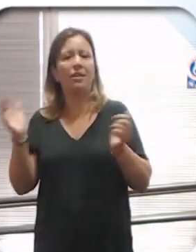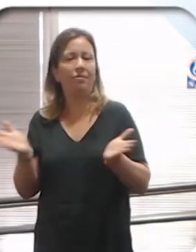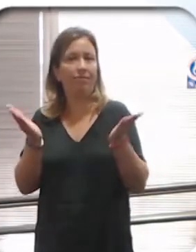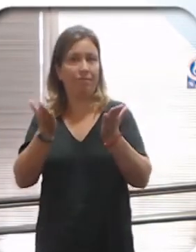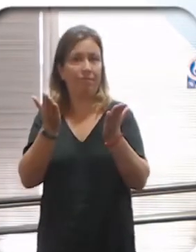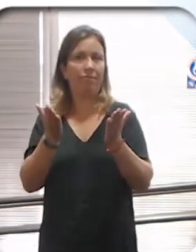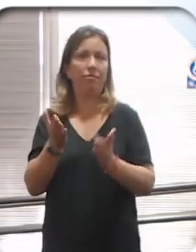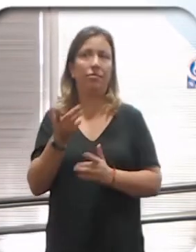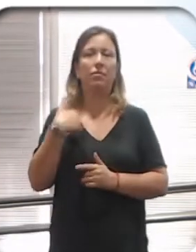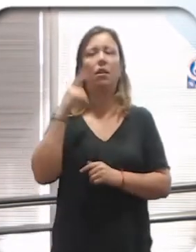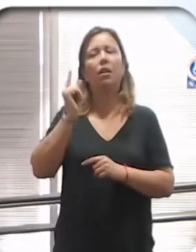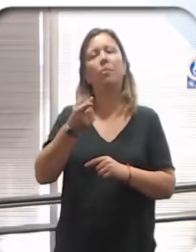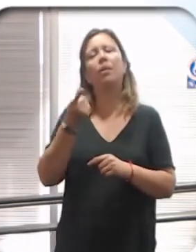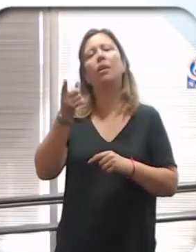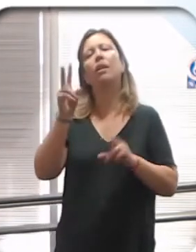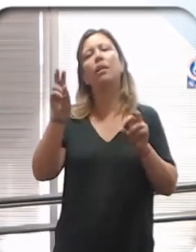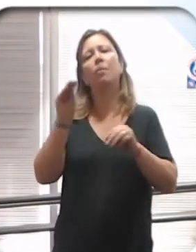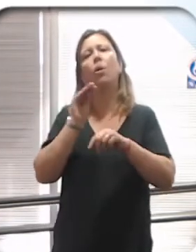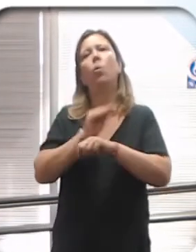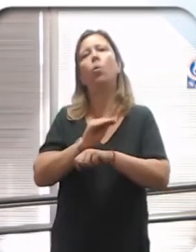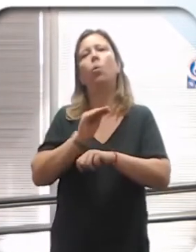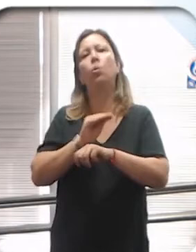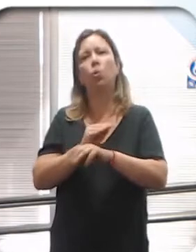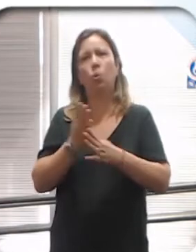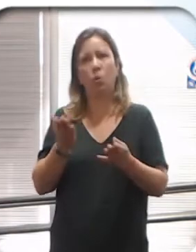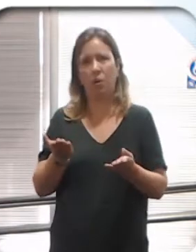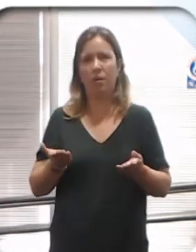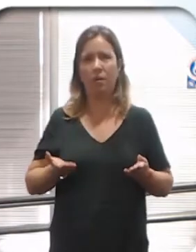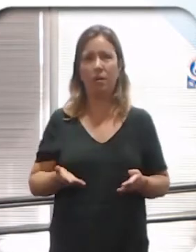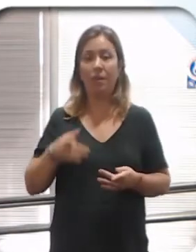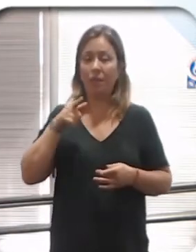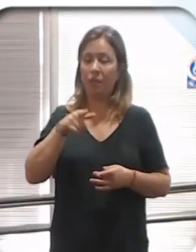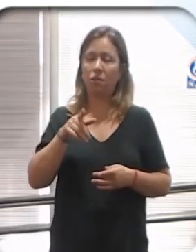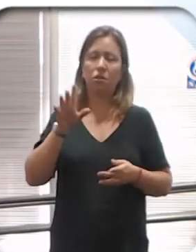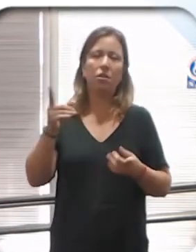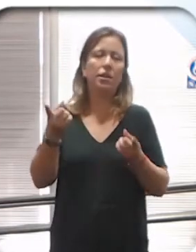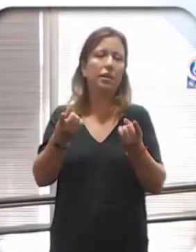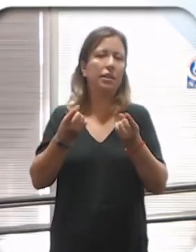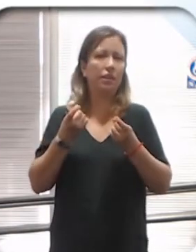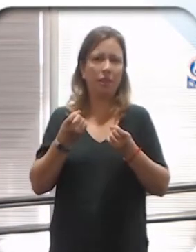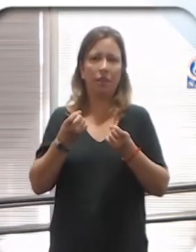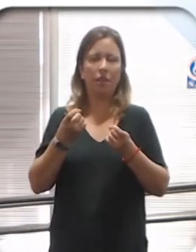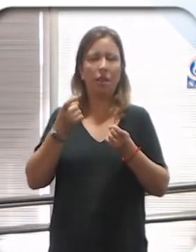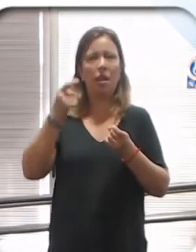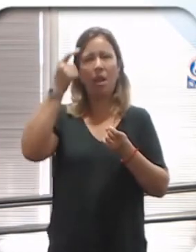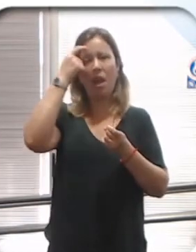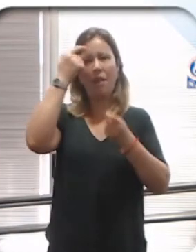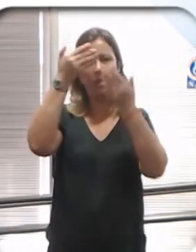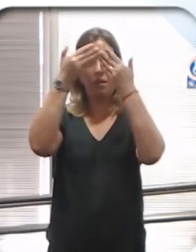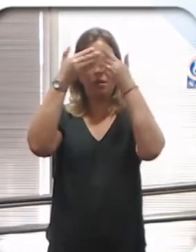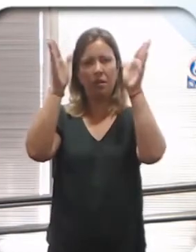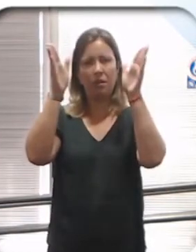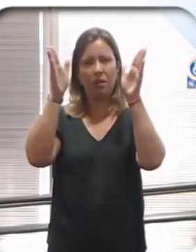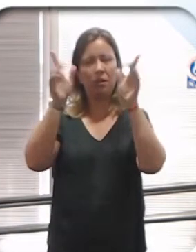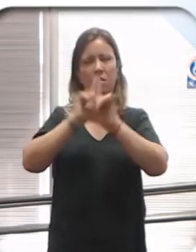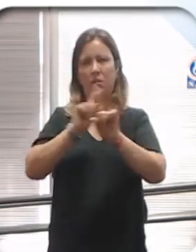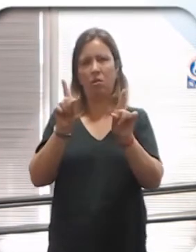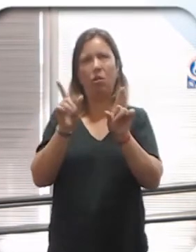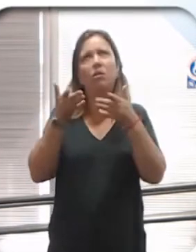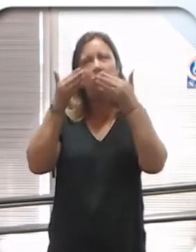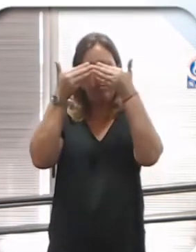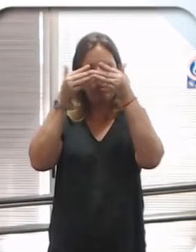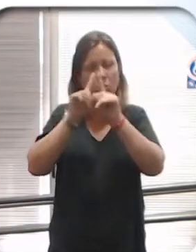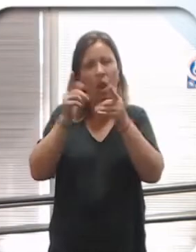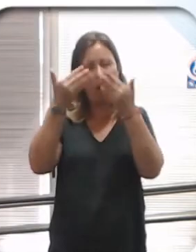Y la cultura, que era lo que decían hoy al principio, es súper necesario abrir las cabecitas cuadradas que traemos.